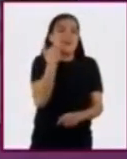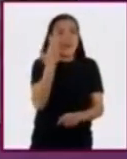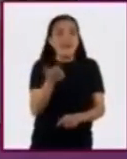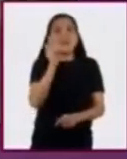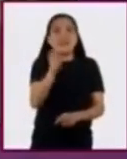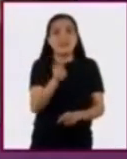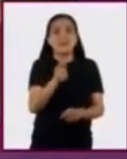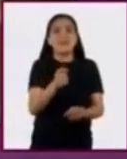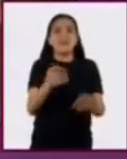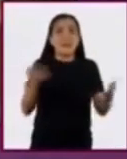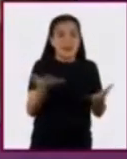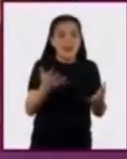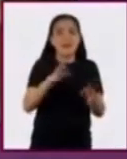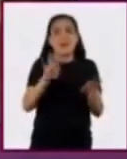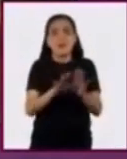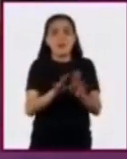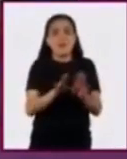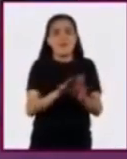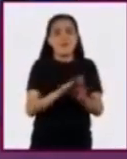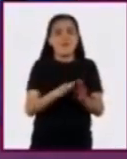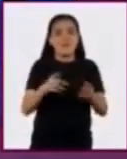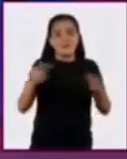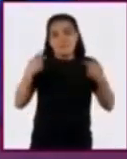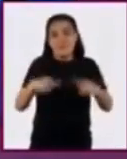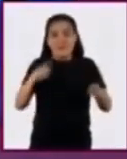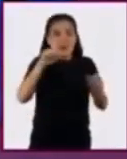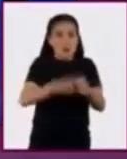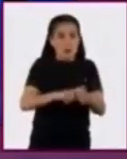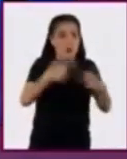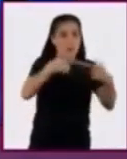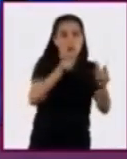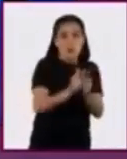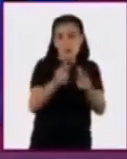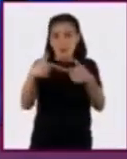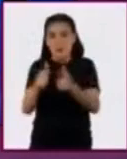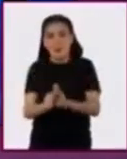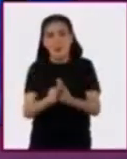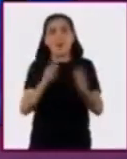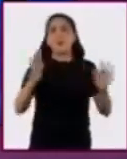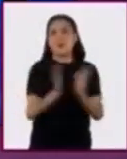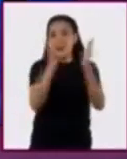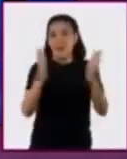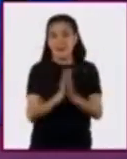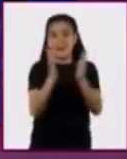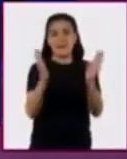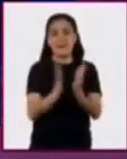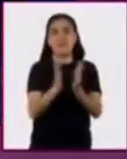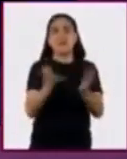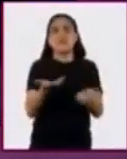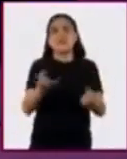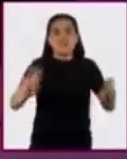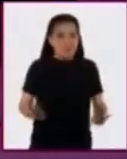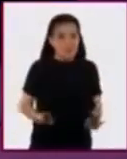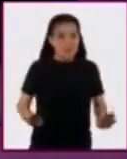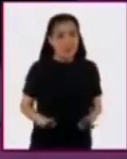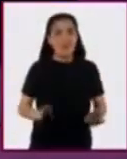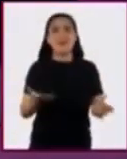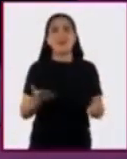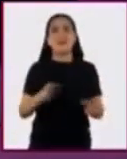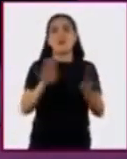de construir cierto tipo de pertenencia, adaptación, participación, comportamiento,